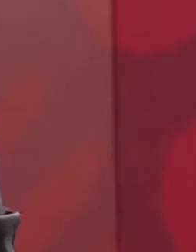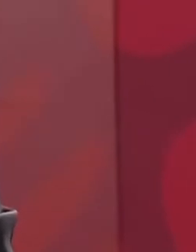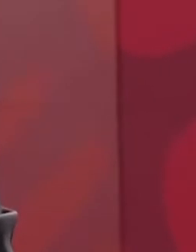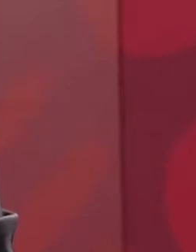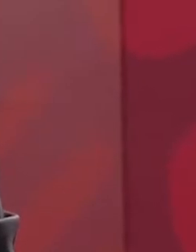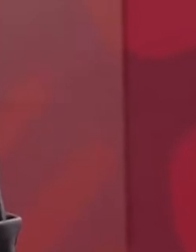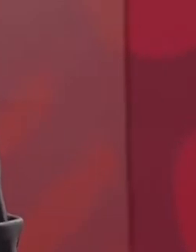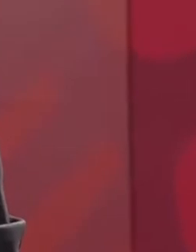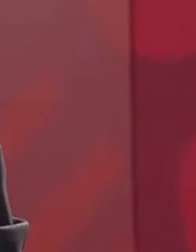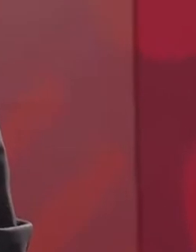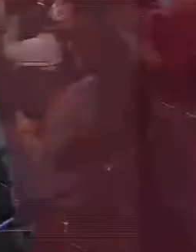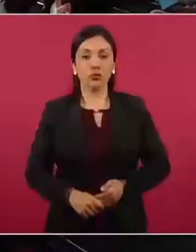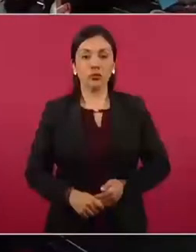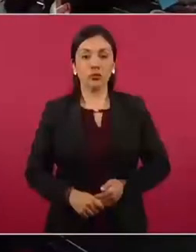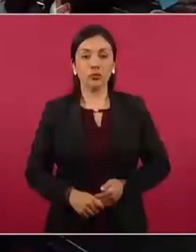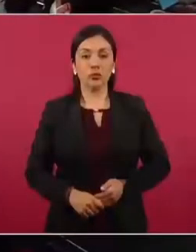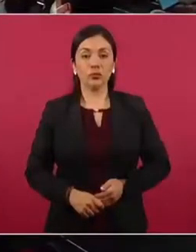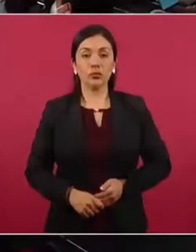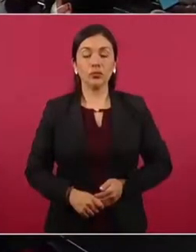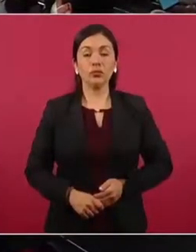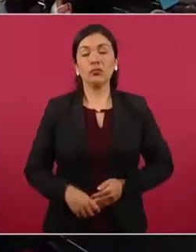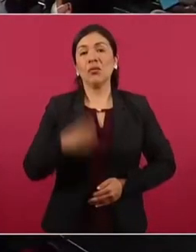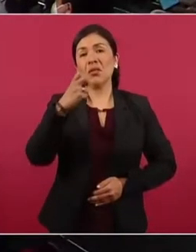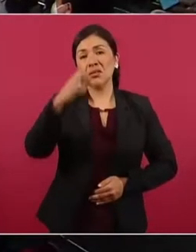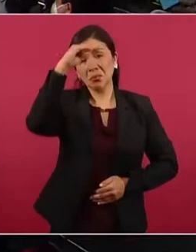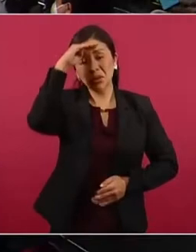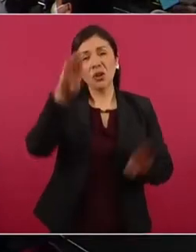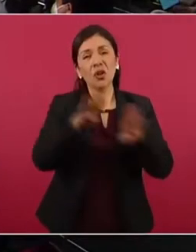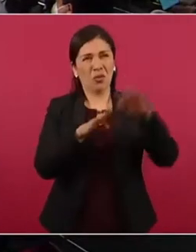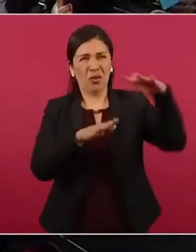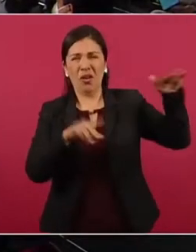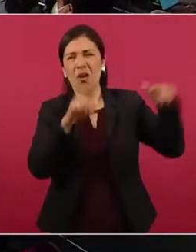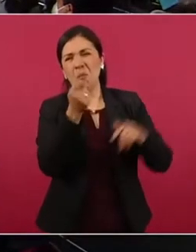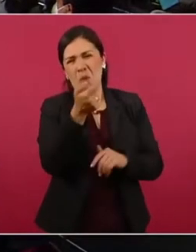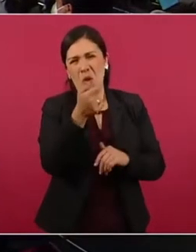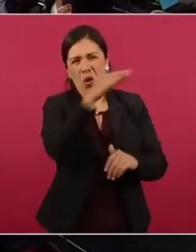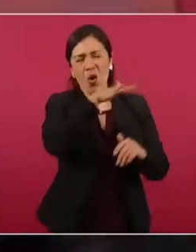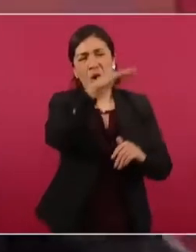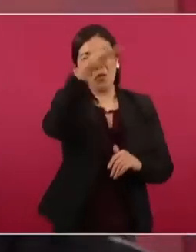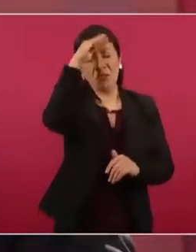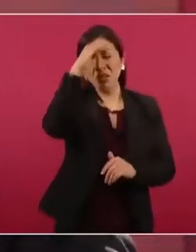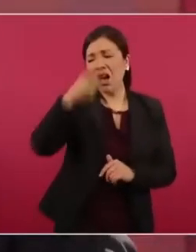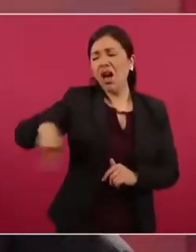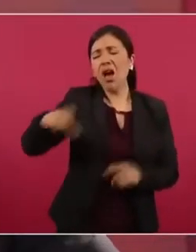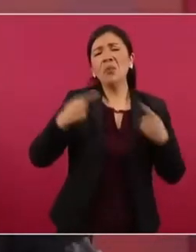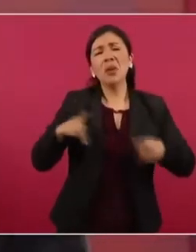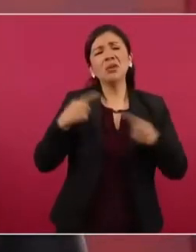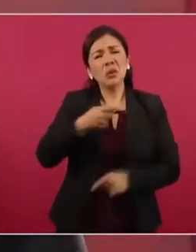o el pueblo no sabe